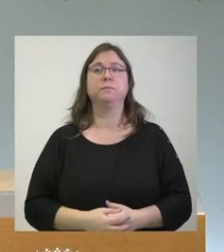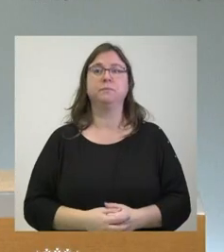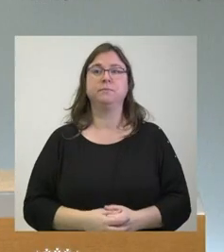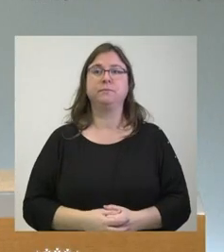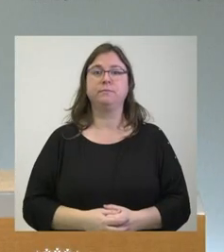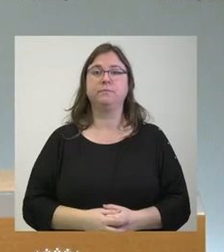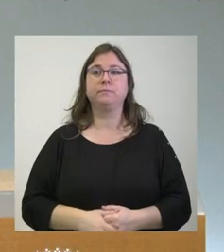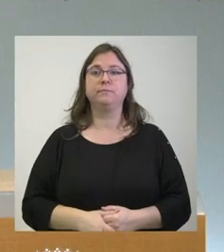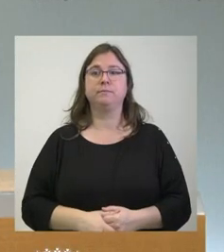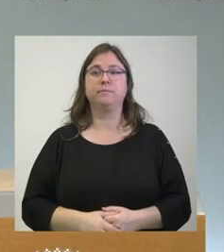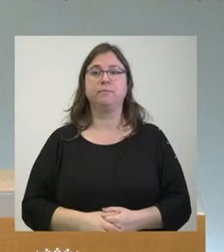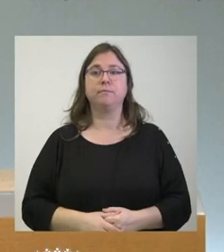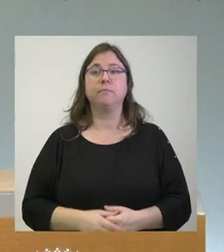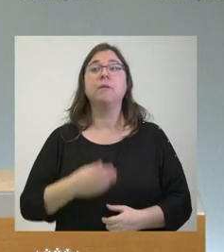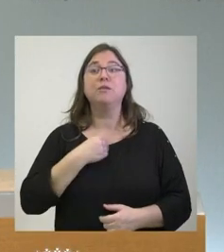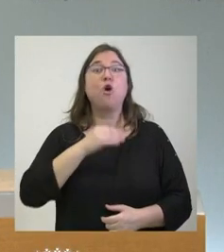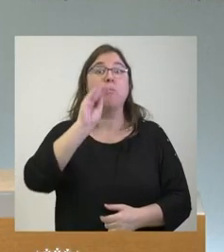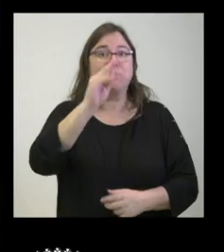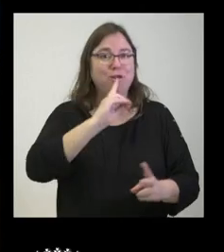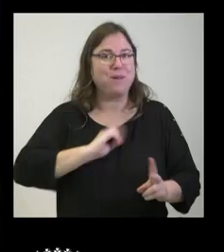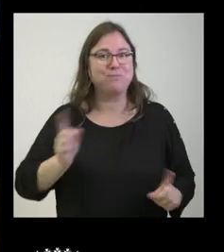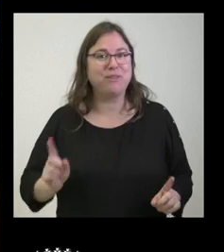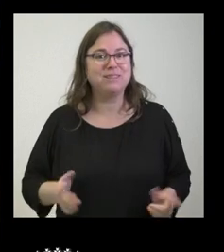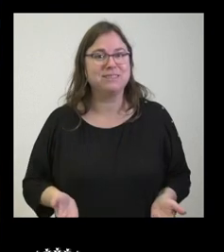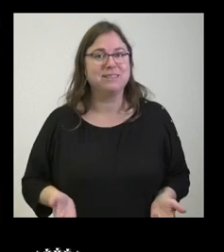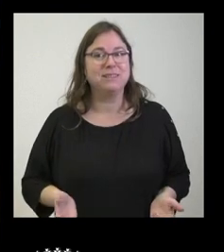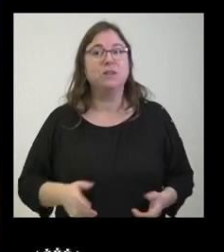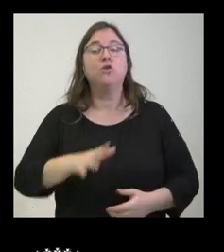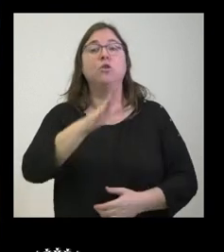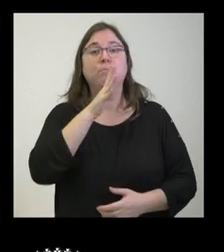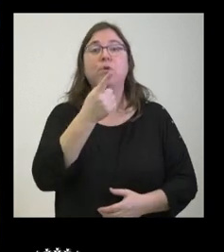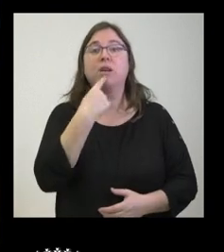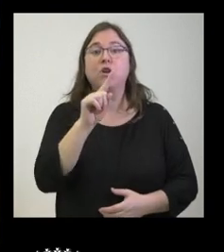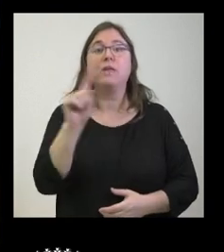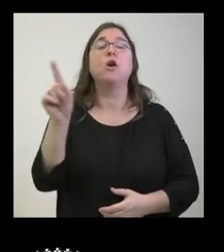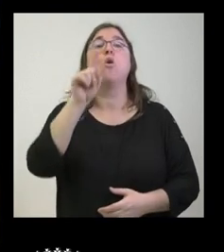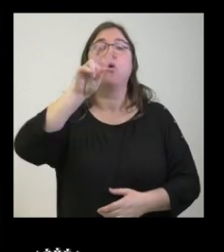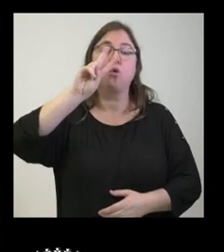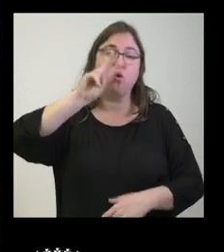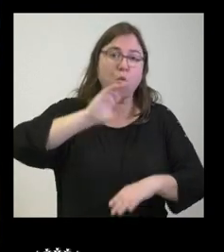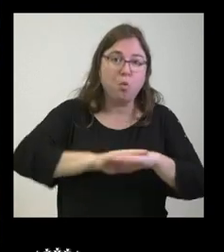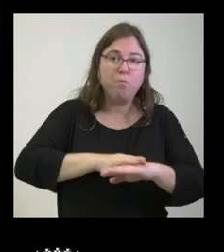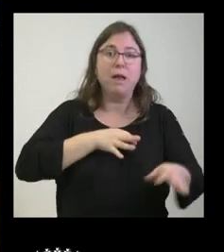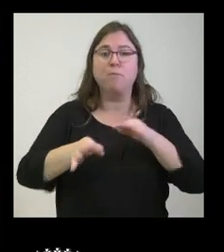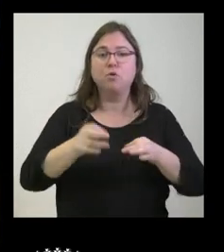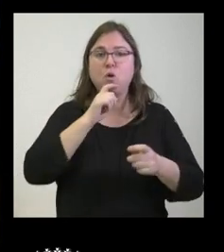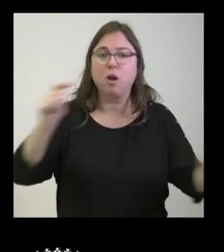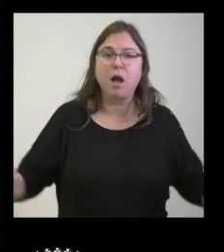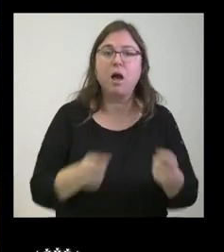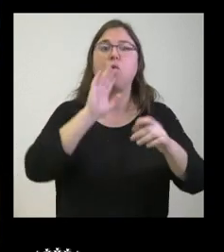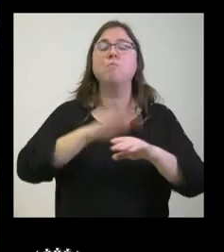pero no lo dice lo que le he preguntado porque no dicen ustedes que no se va a cumplir el protocolo que nos anunciaron hace un mes